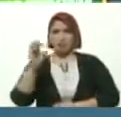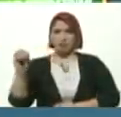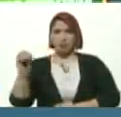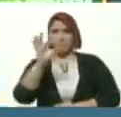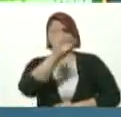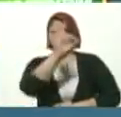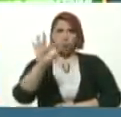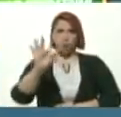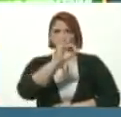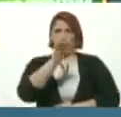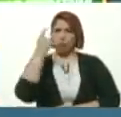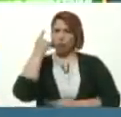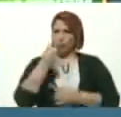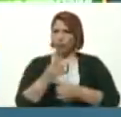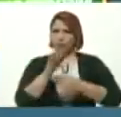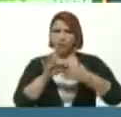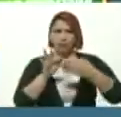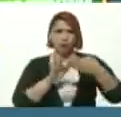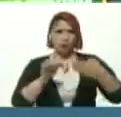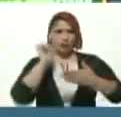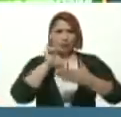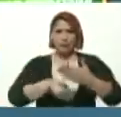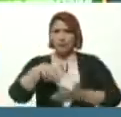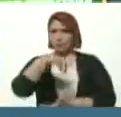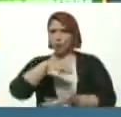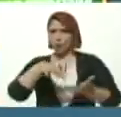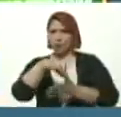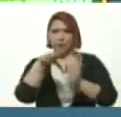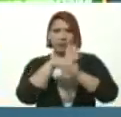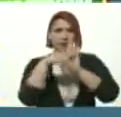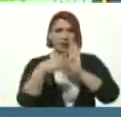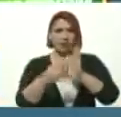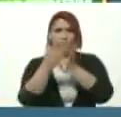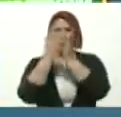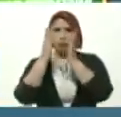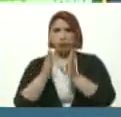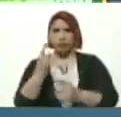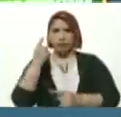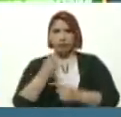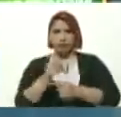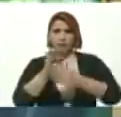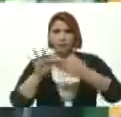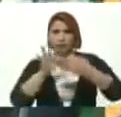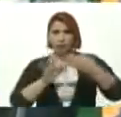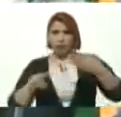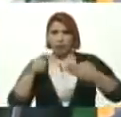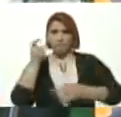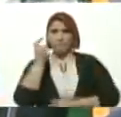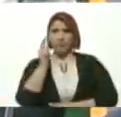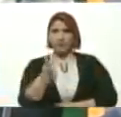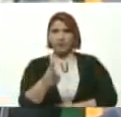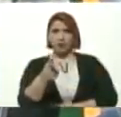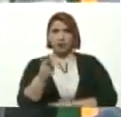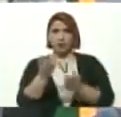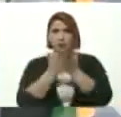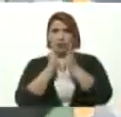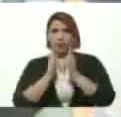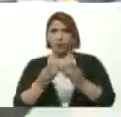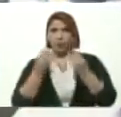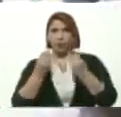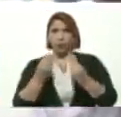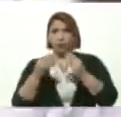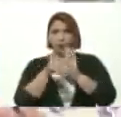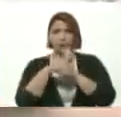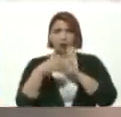Al pelo Sin falla Como derecho Estudiantil El pasaje Estudiantil Como derecho Estudiantil